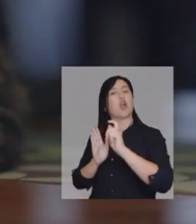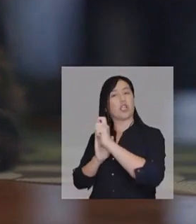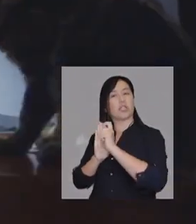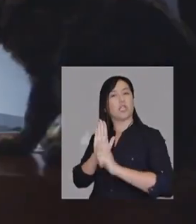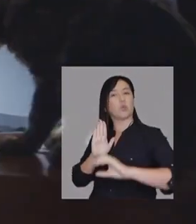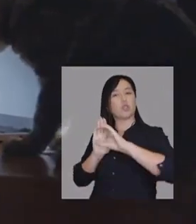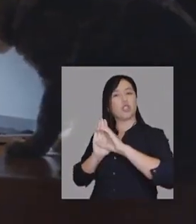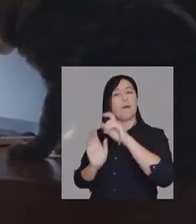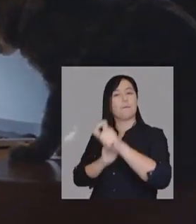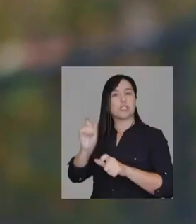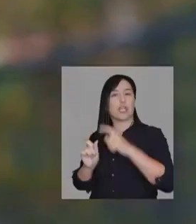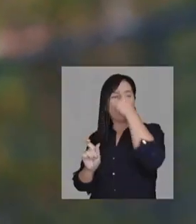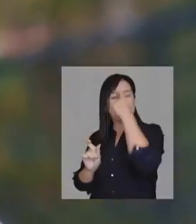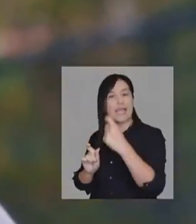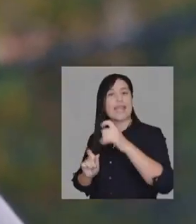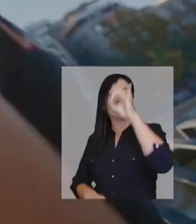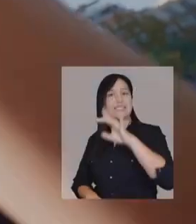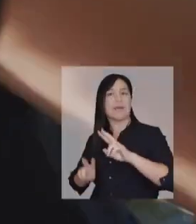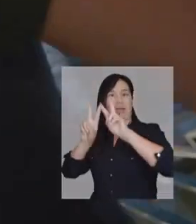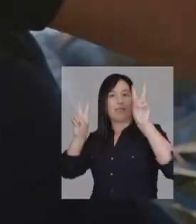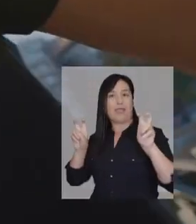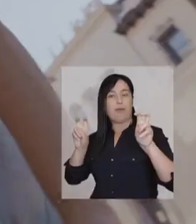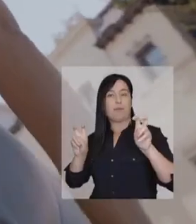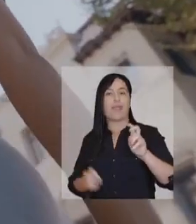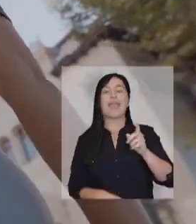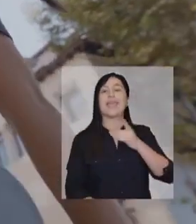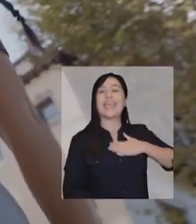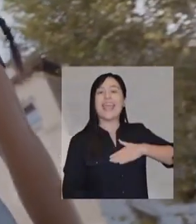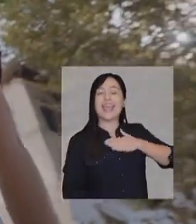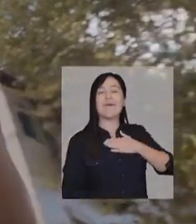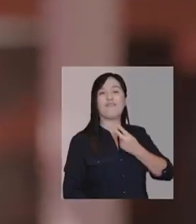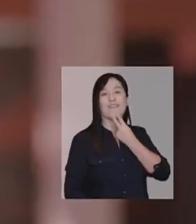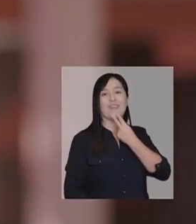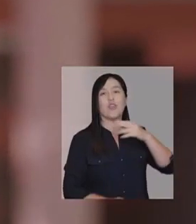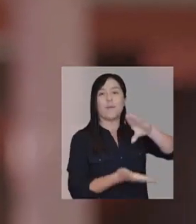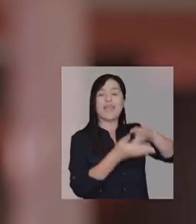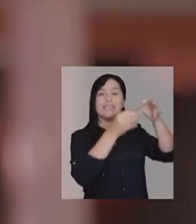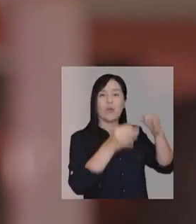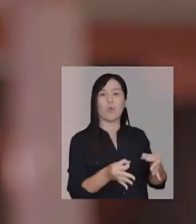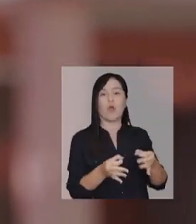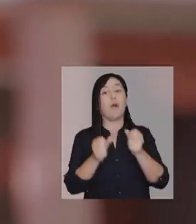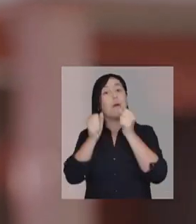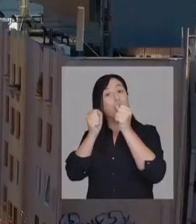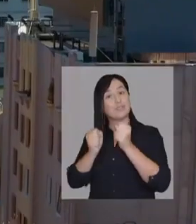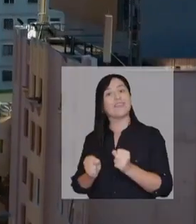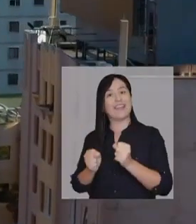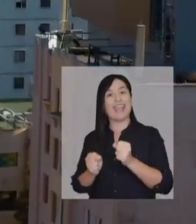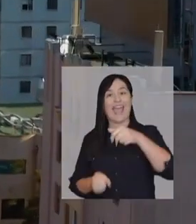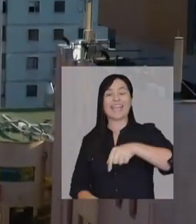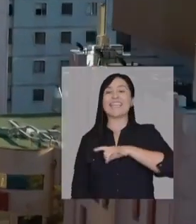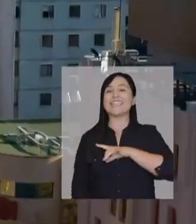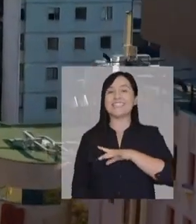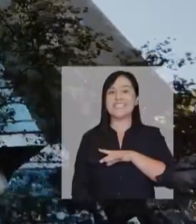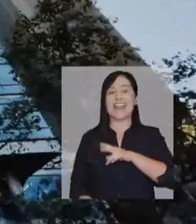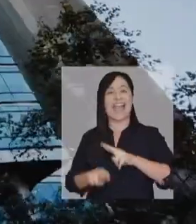que haga una constitución con gente serio que sepa del tema. Cuando ganó el rechazo, ganamos todos los que queremos vivir en un país más seguro. Al final